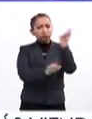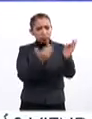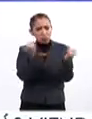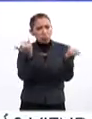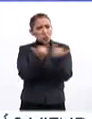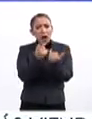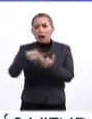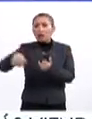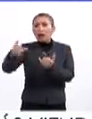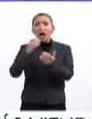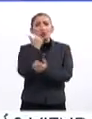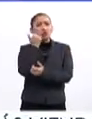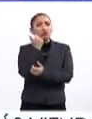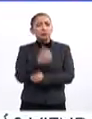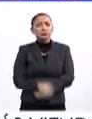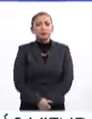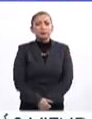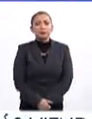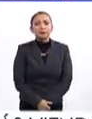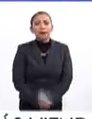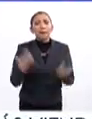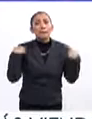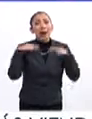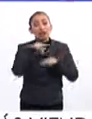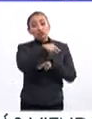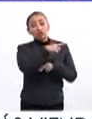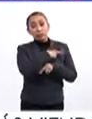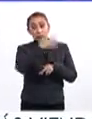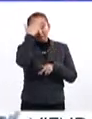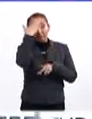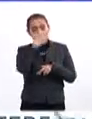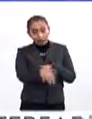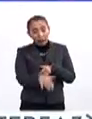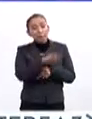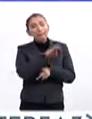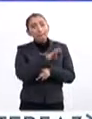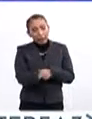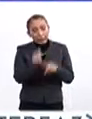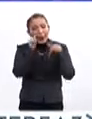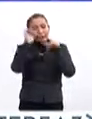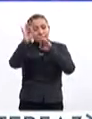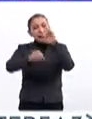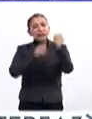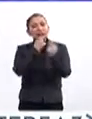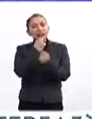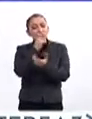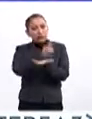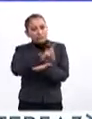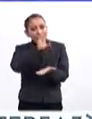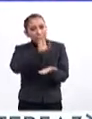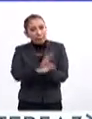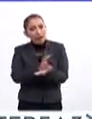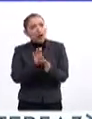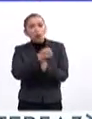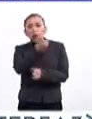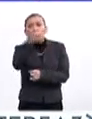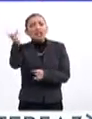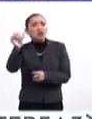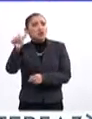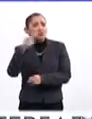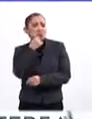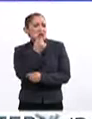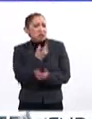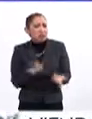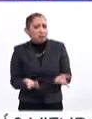digno al resto de sus alumnos. Los maestros deben saber que pueden atender a los niños con discapacidad, como a cualquier otro